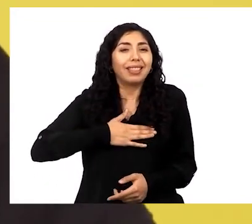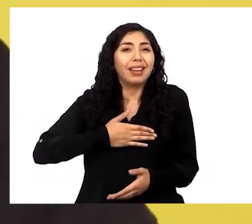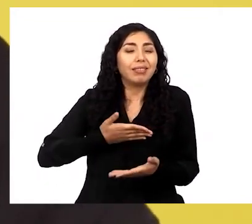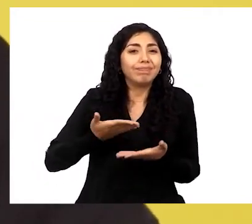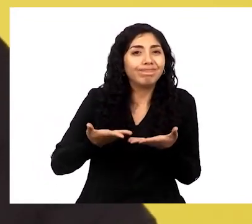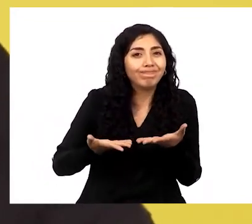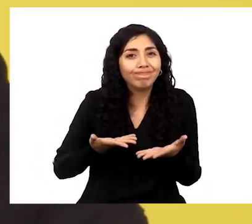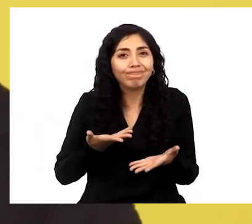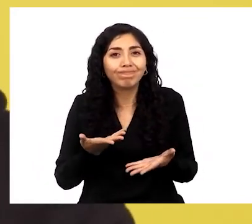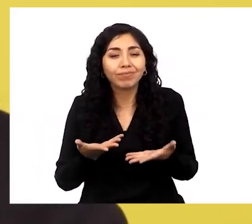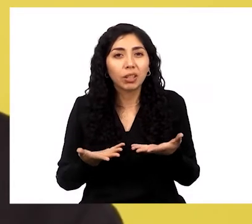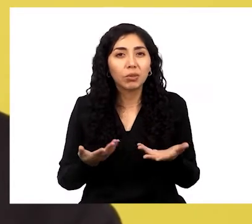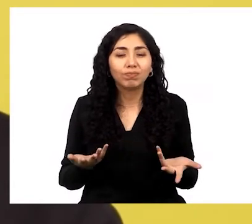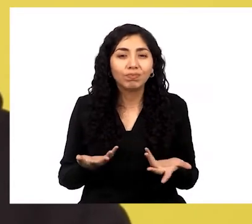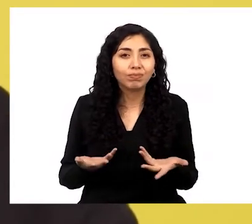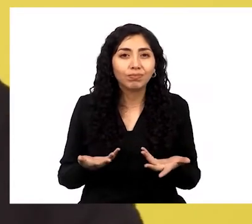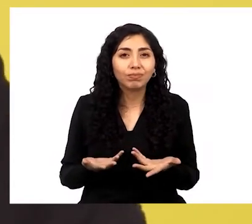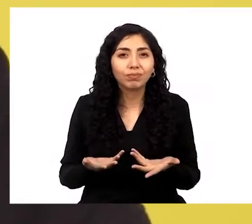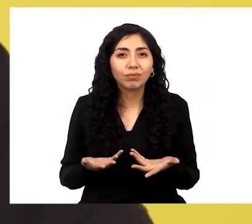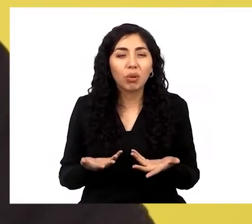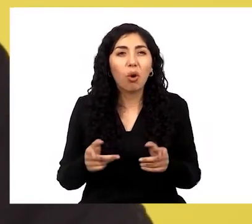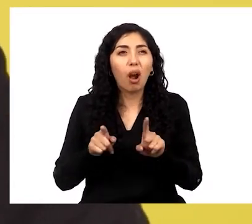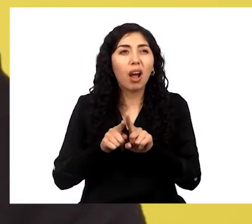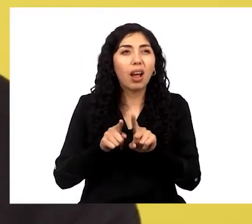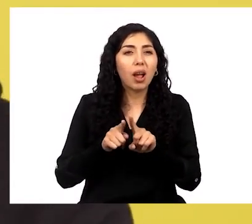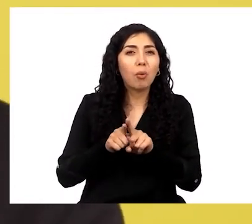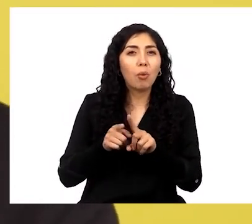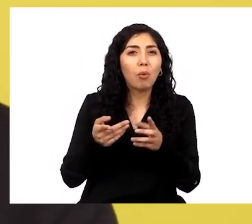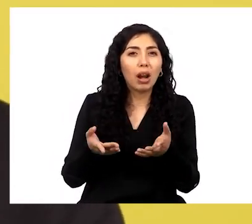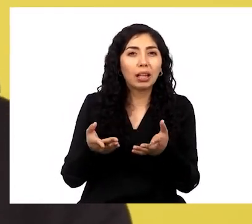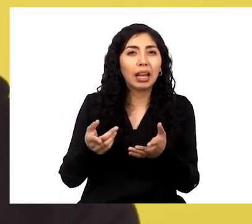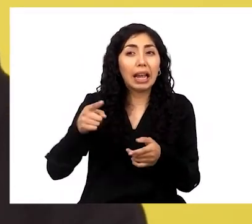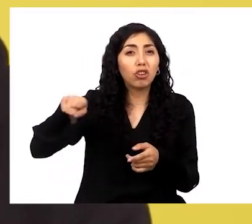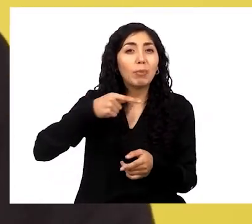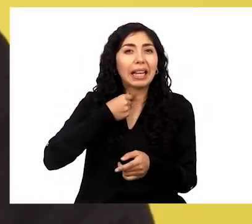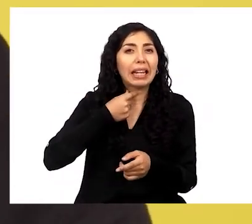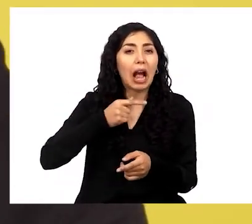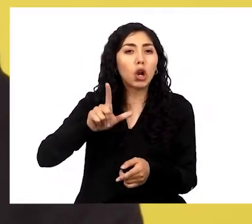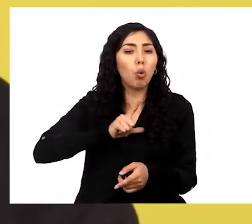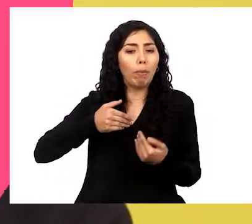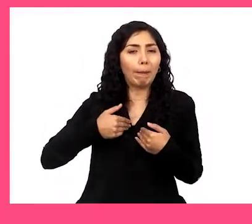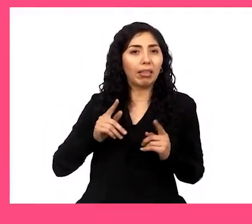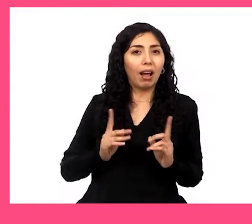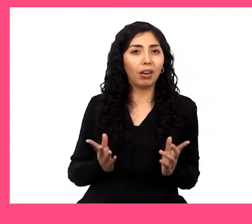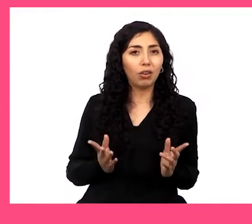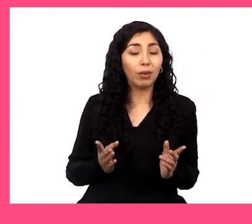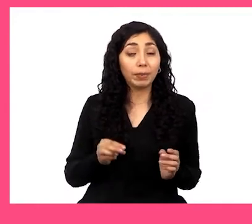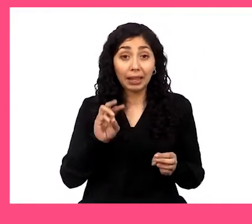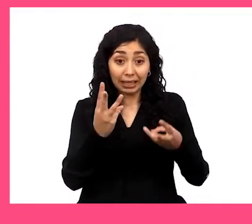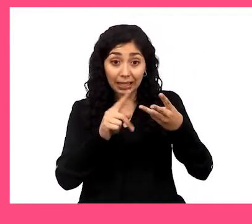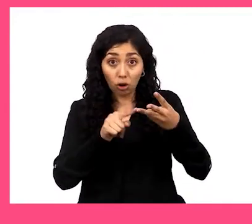sentí como que un aire de que me querían echar la culpa de algo. Y